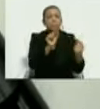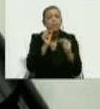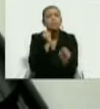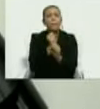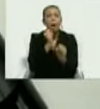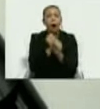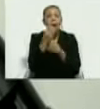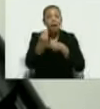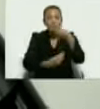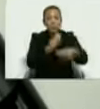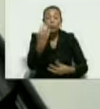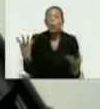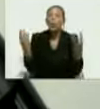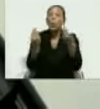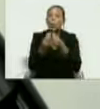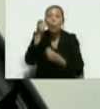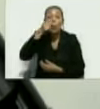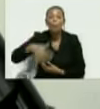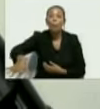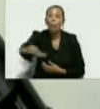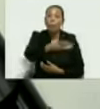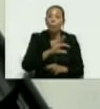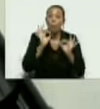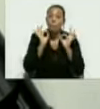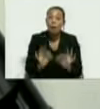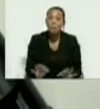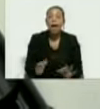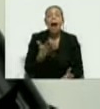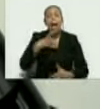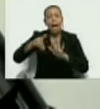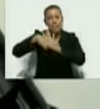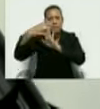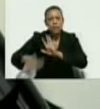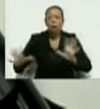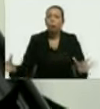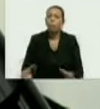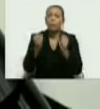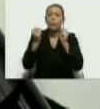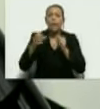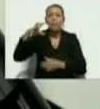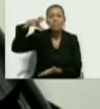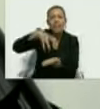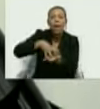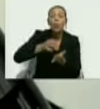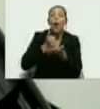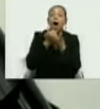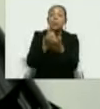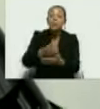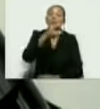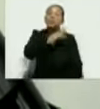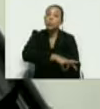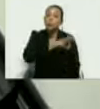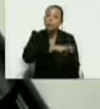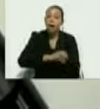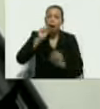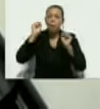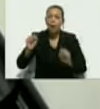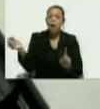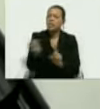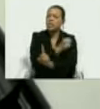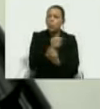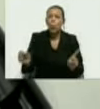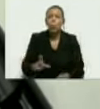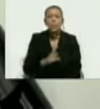incansablemente junto a nuestro pueblo para garantizar la recuperación del estado de bienestar social que ha sido agredido